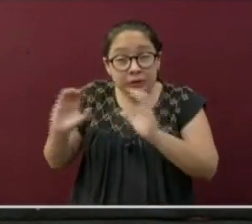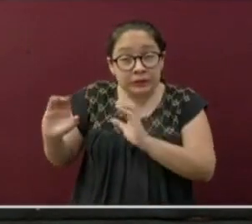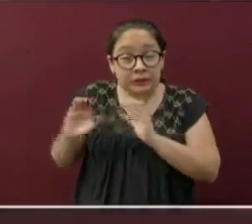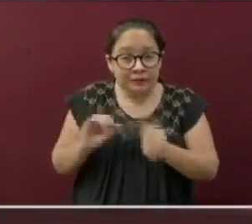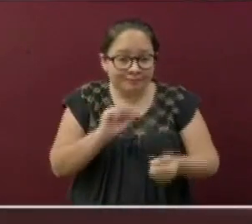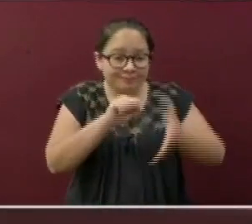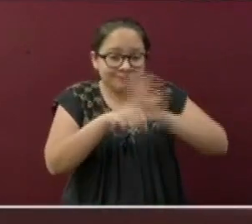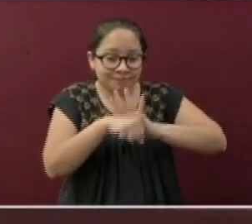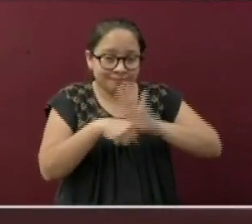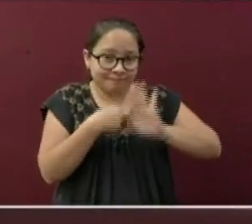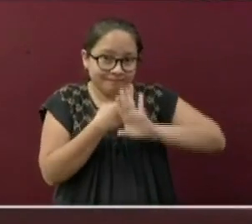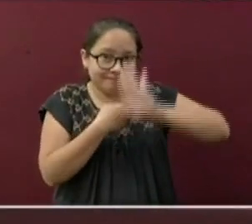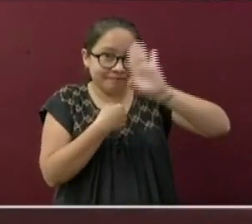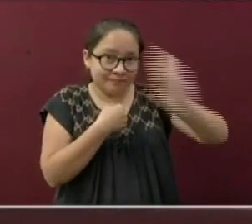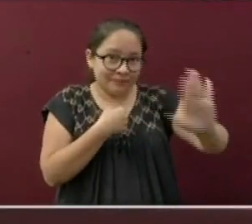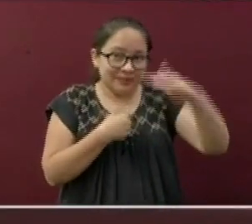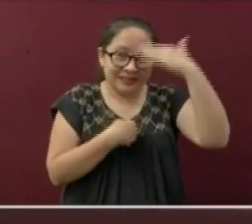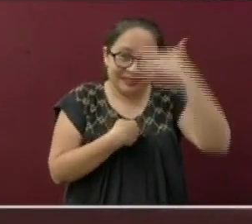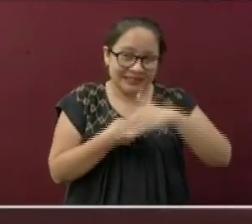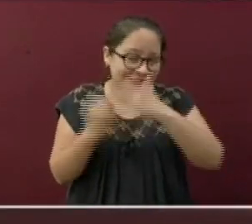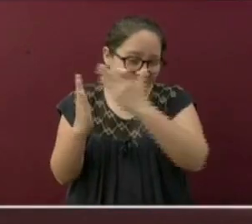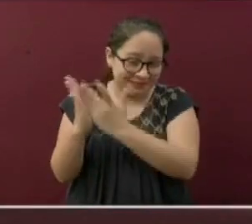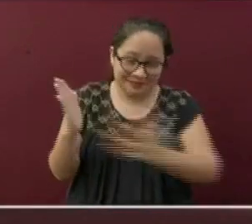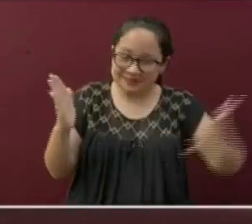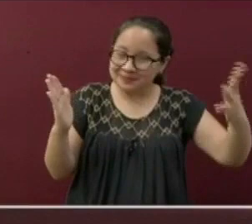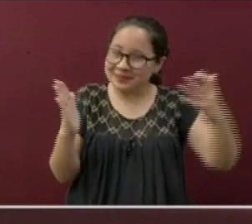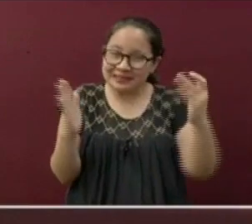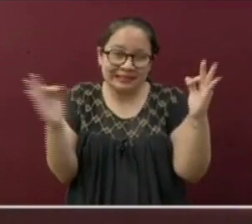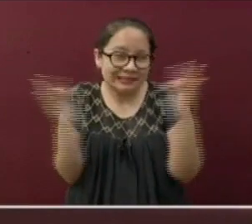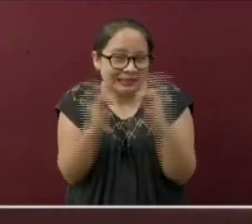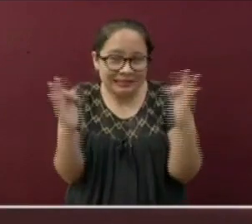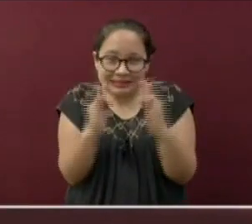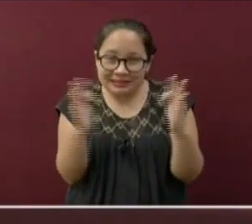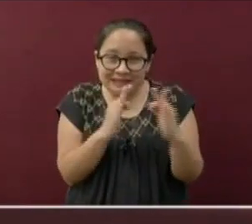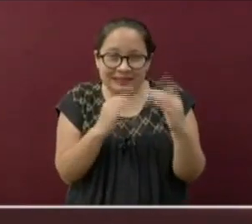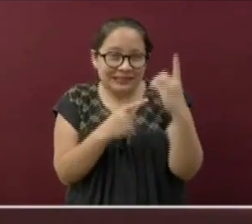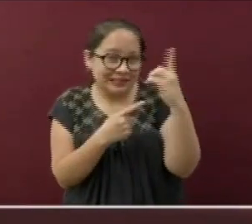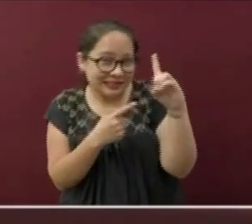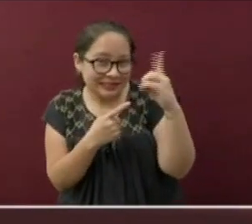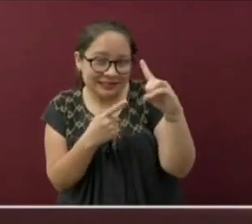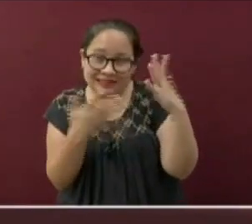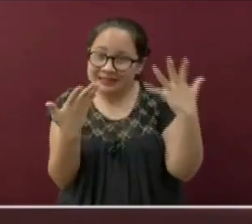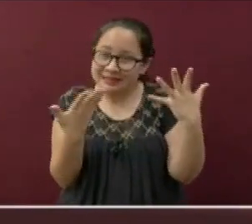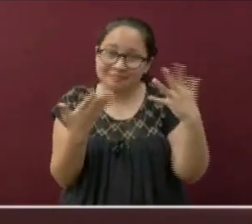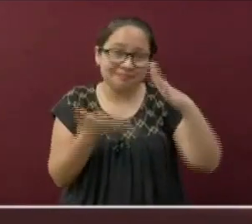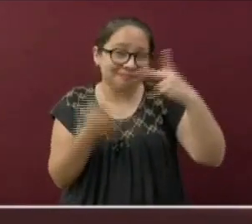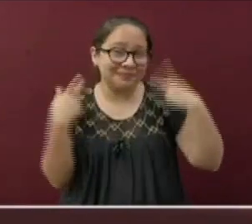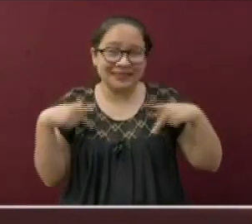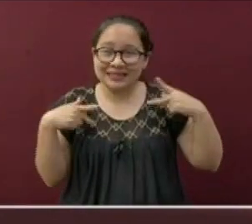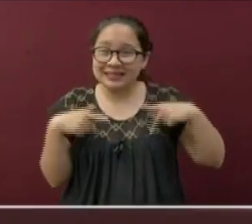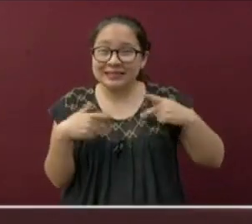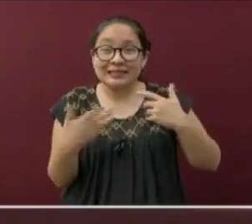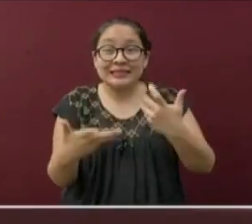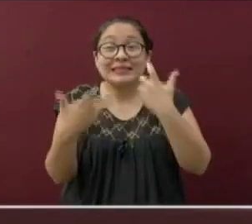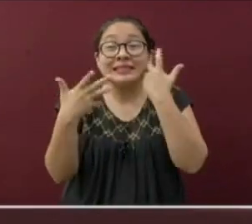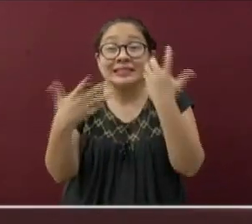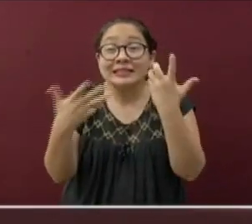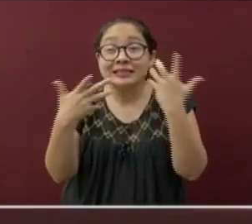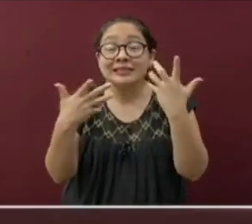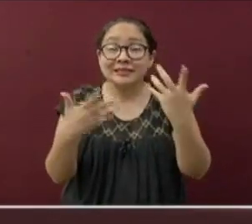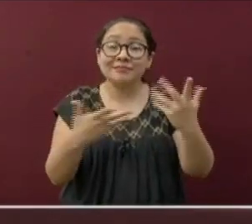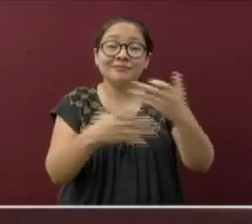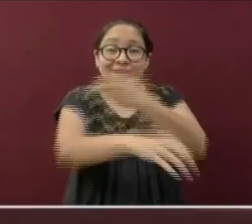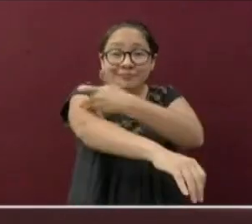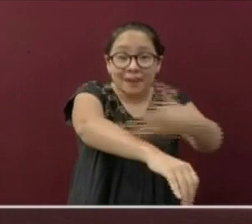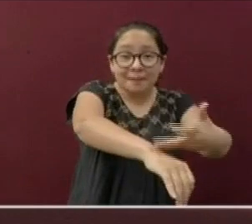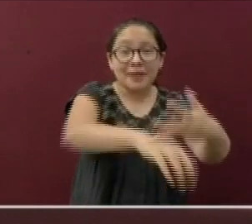-19. Sobre todo en esta época decembrina en donde la mayor parte de la población espera poder reunirse con